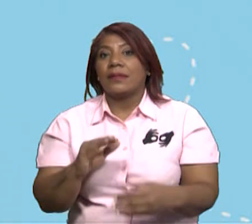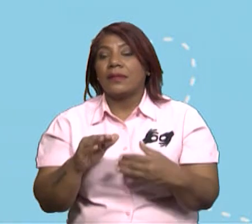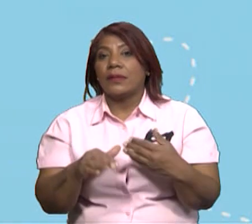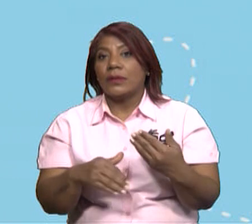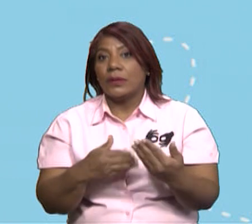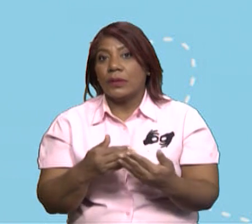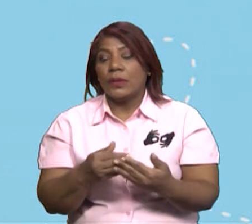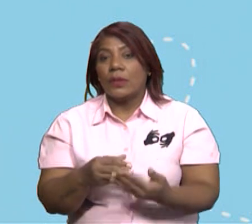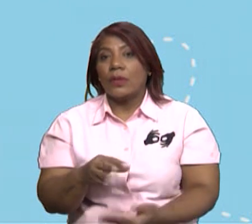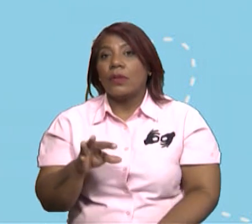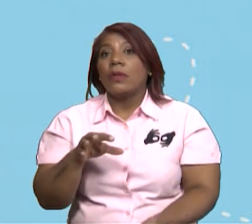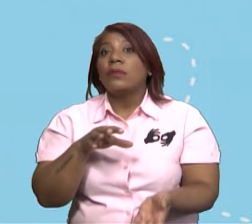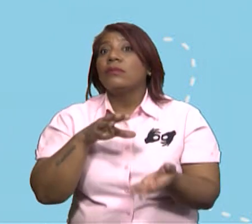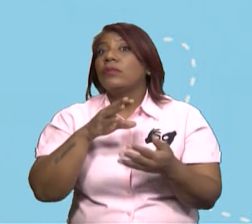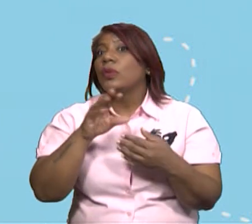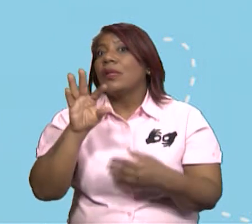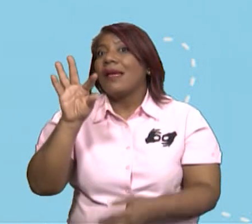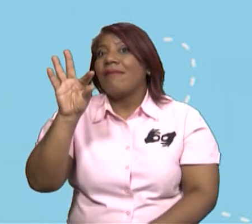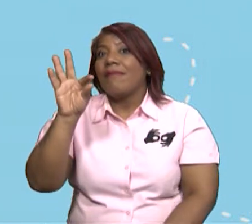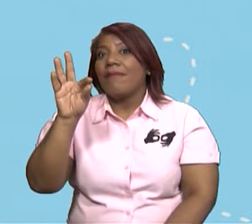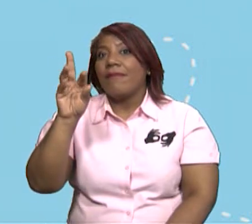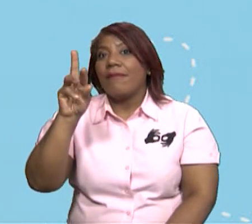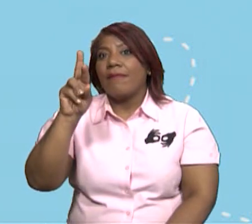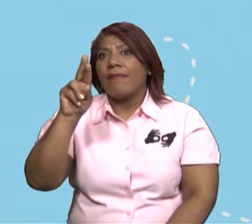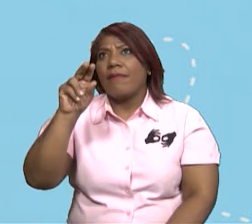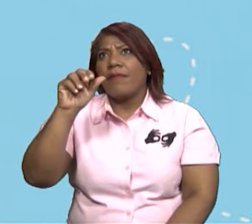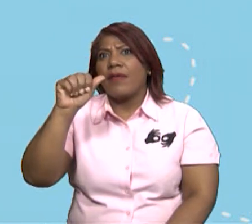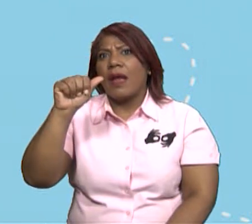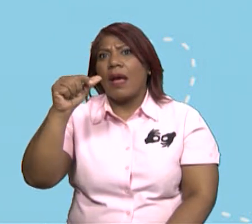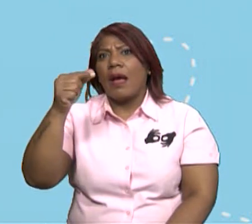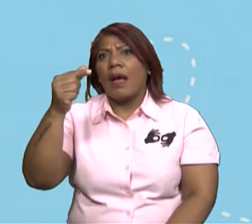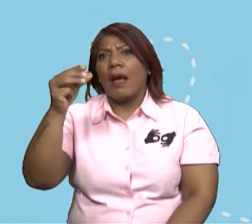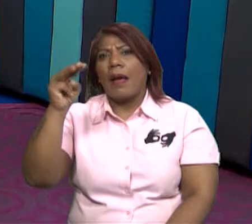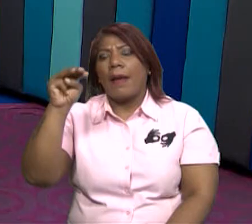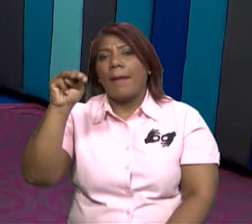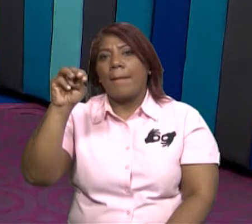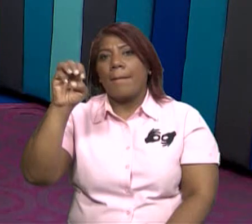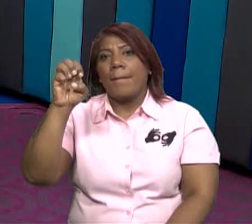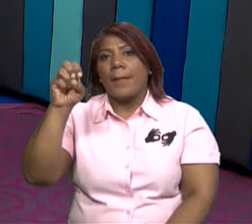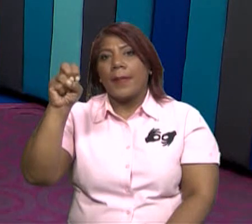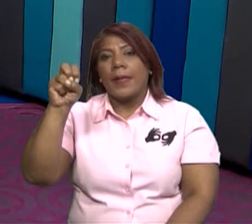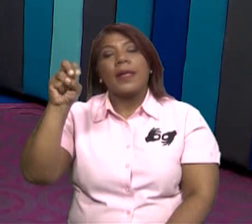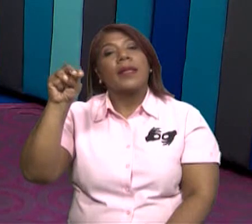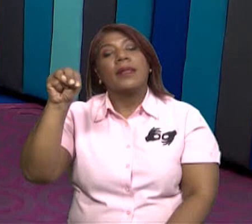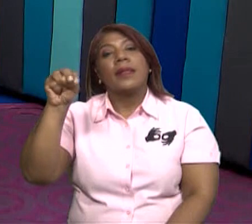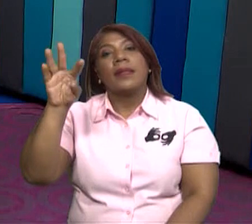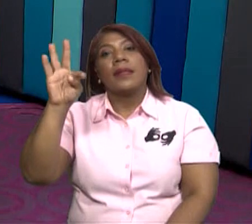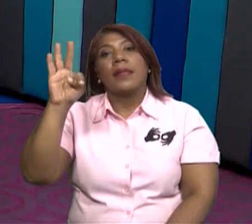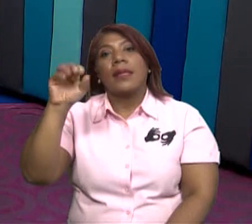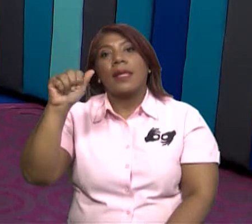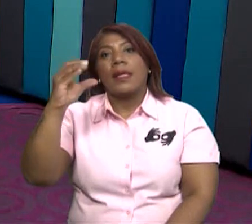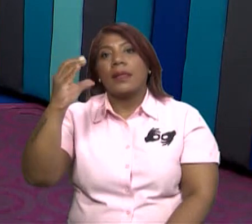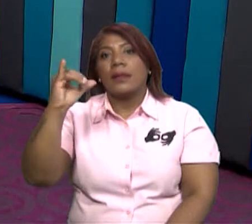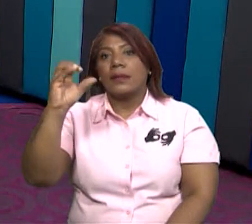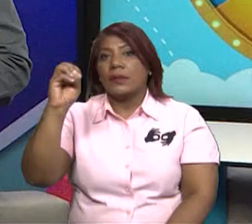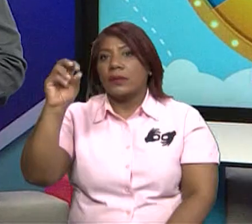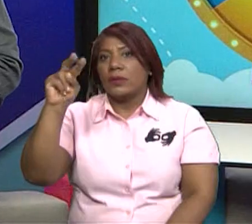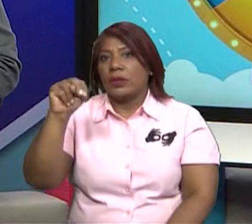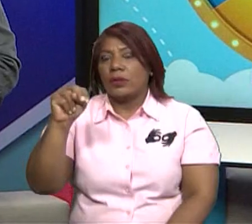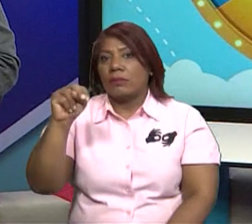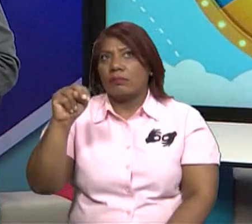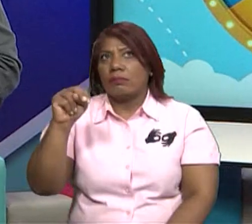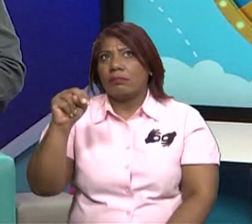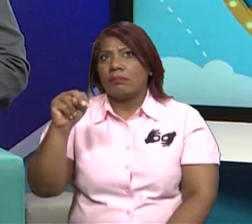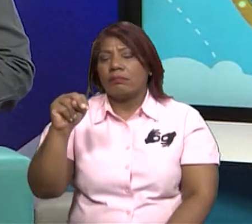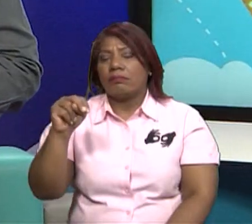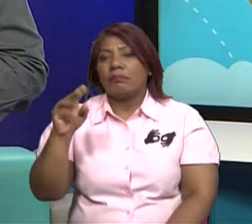fragmentación del hábitat. ¿Quién sabe de eso? A ver, ¿quién sabe de eso? ¿Tú sabes? Ajá. ¿Sí?